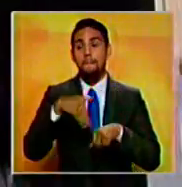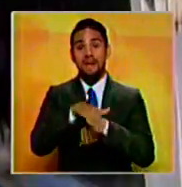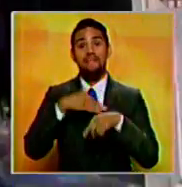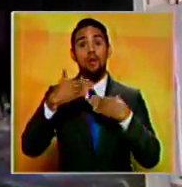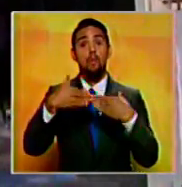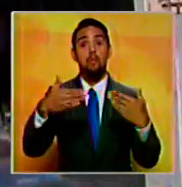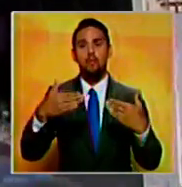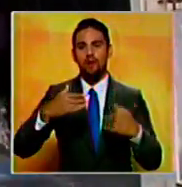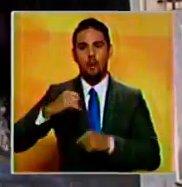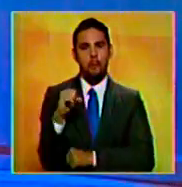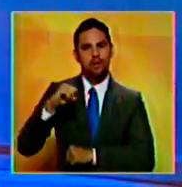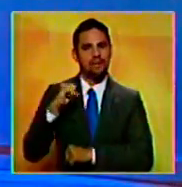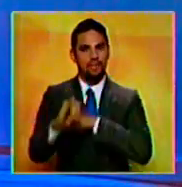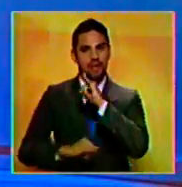Público a Interpol.